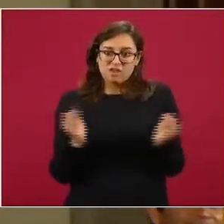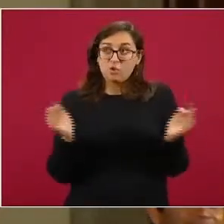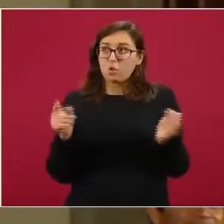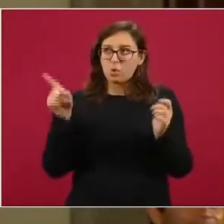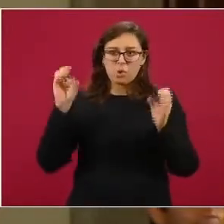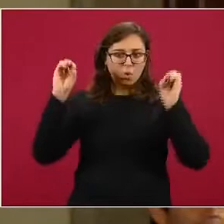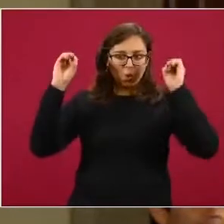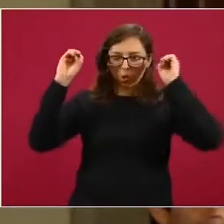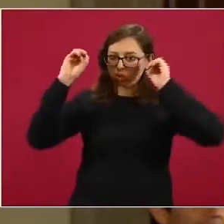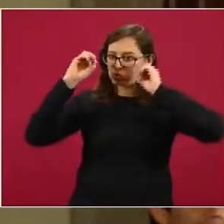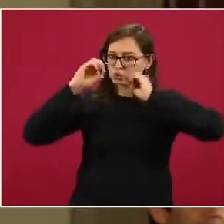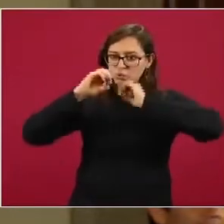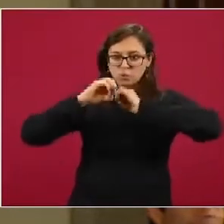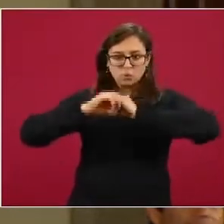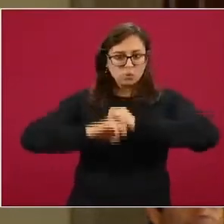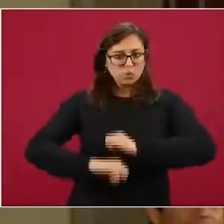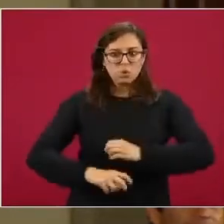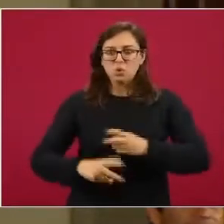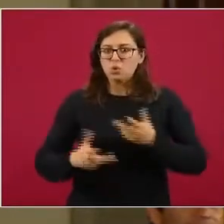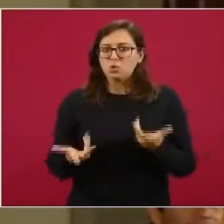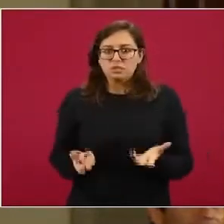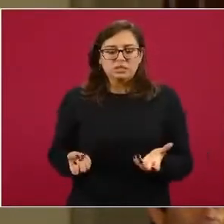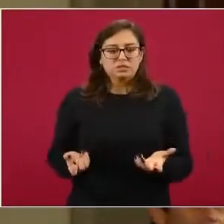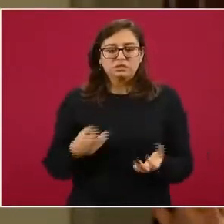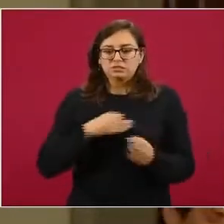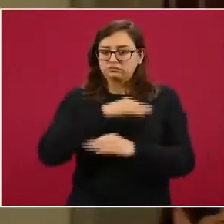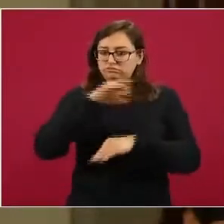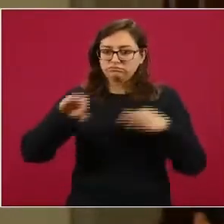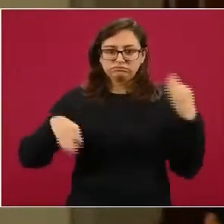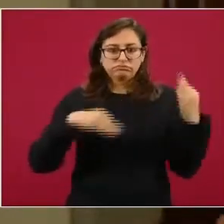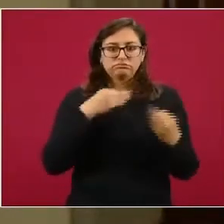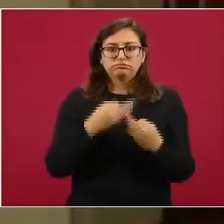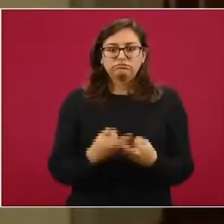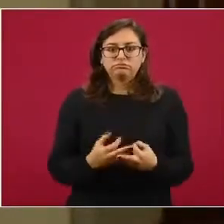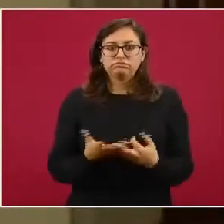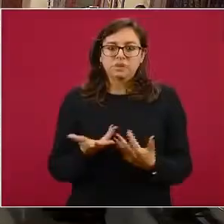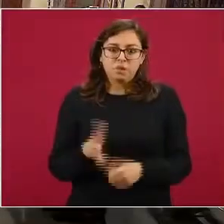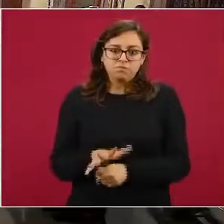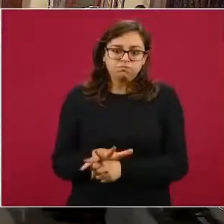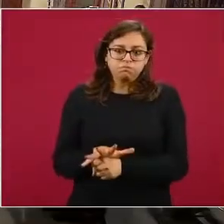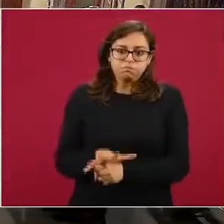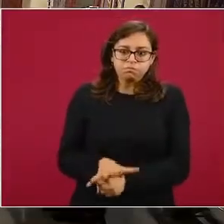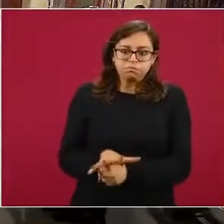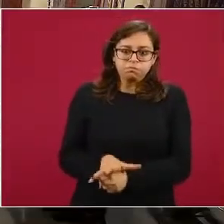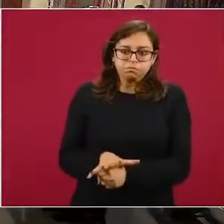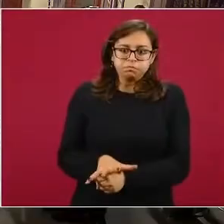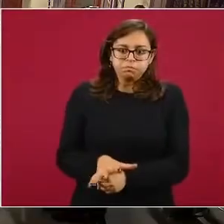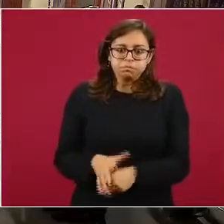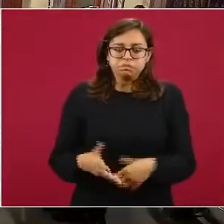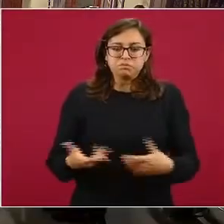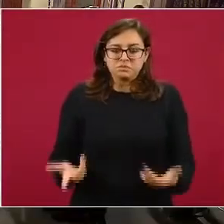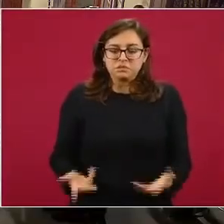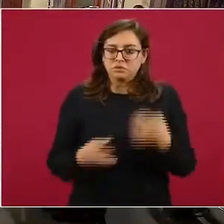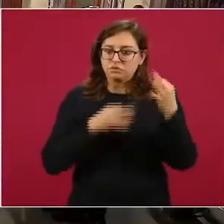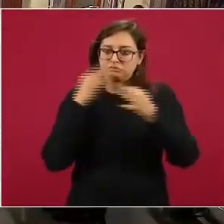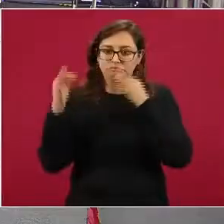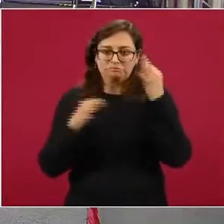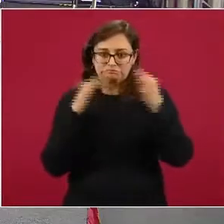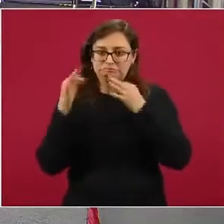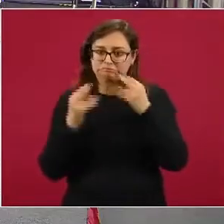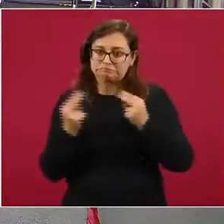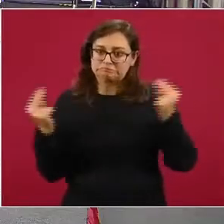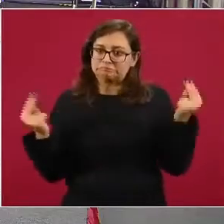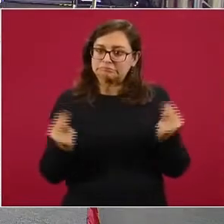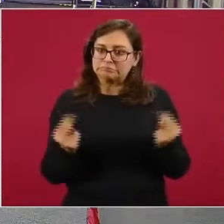oscurece mucho más temprano, obviamente todos los medios tenemos la presión de cerrar, entregar la nota, etcétera, etcétera,